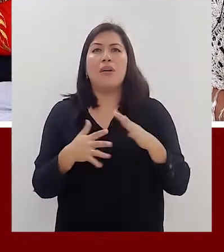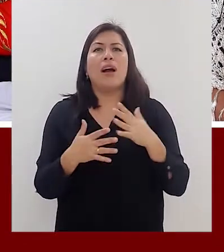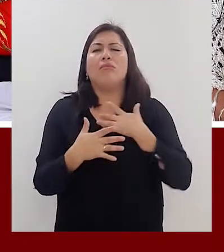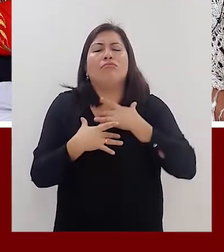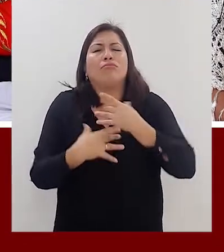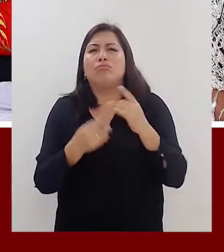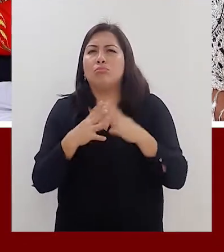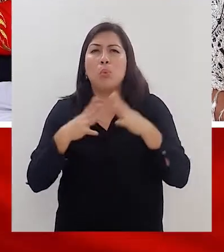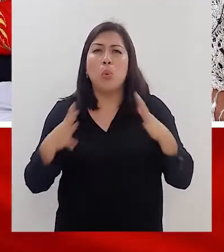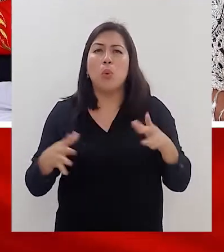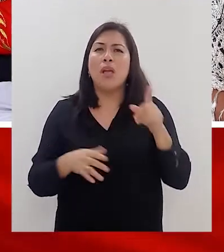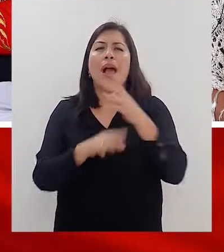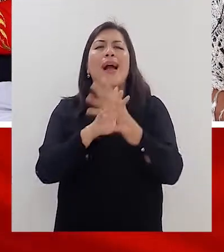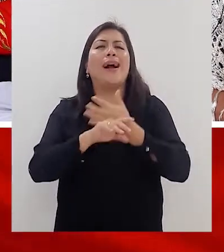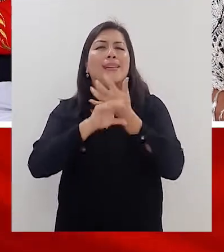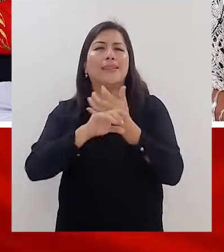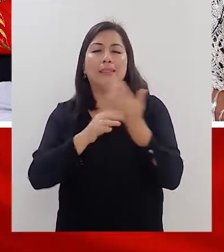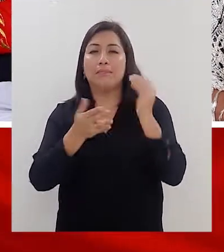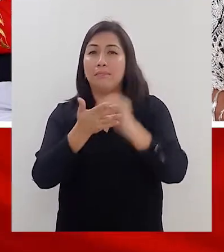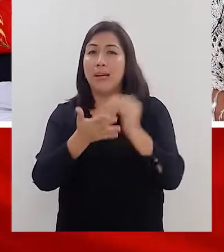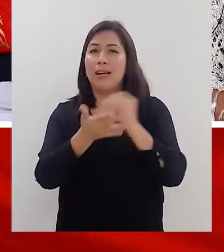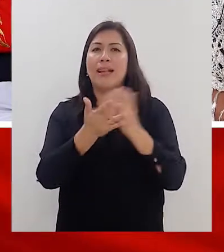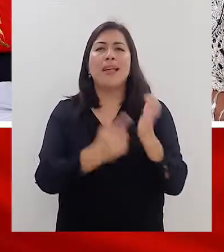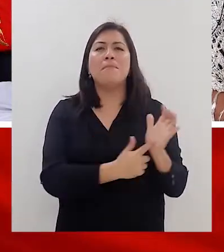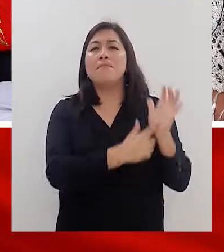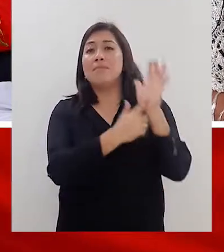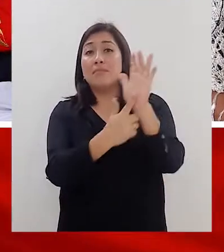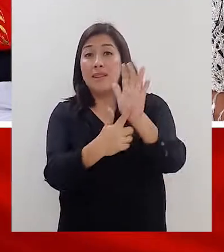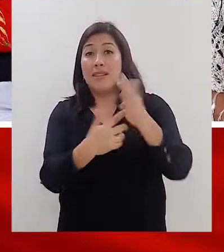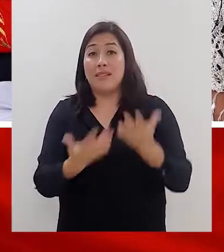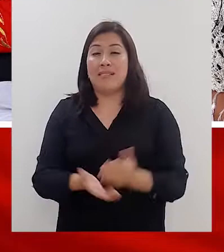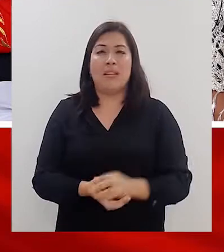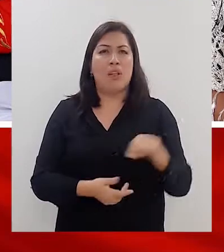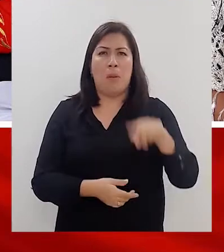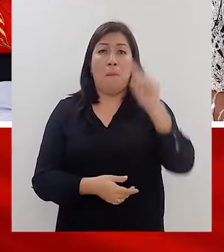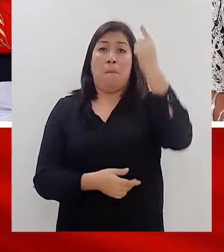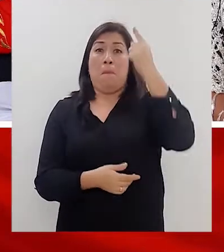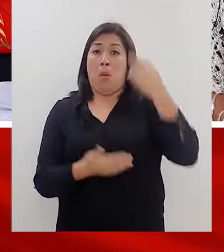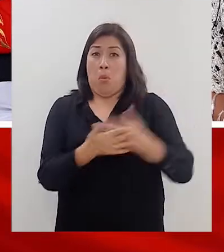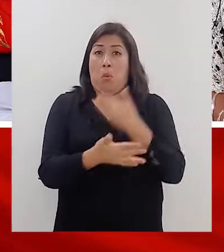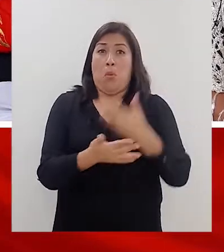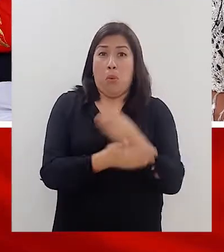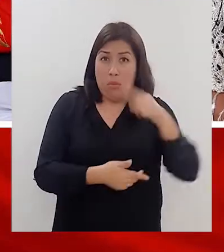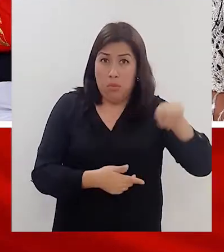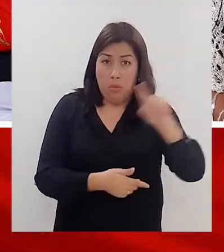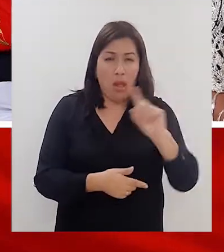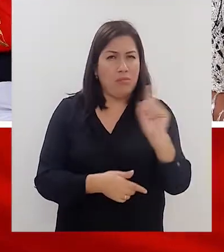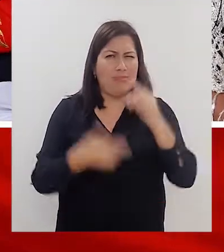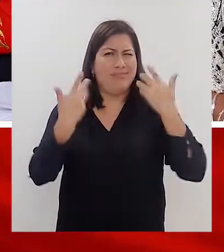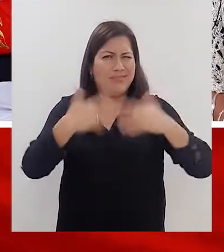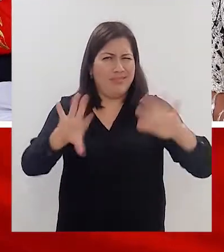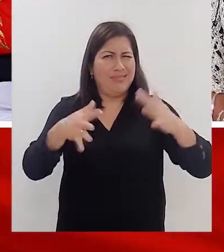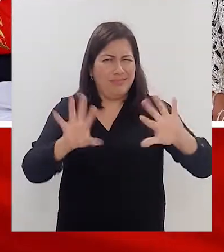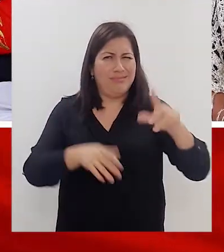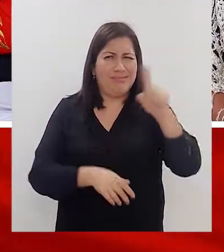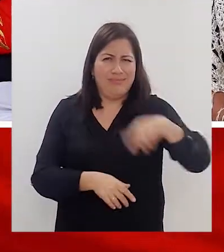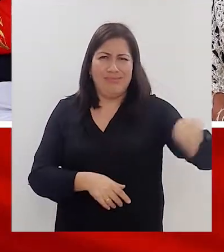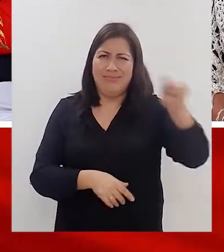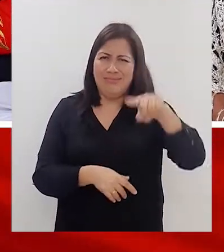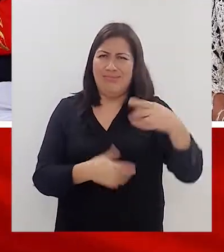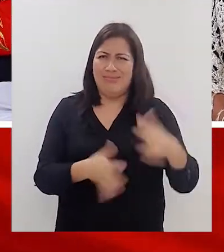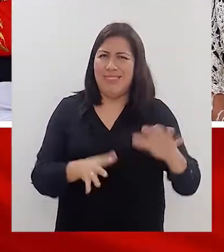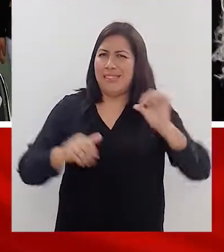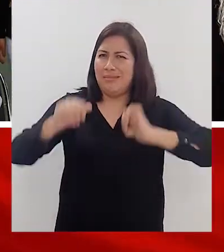es lo que él más anhela, o sea, representar o sea, no es primera vez que hace un teatro, o sea,